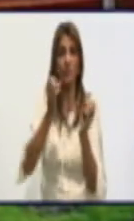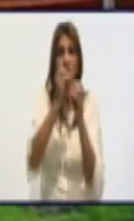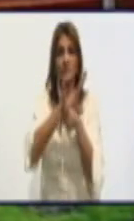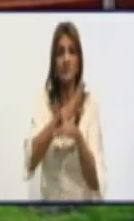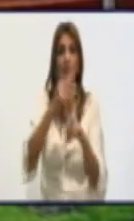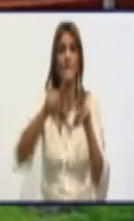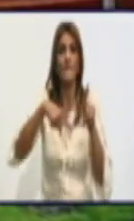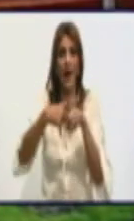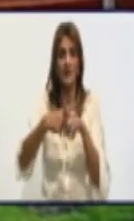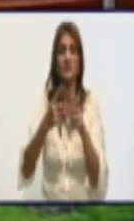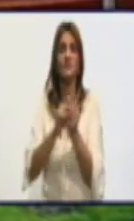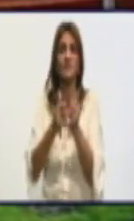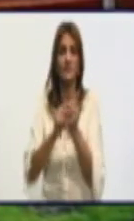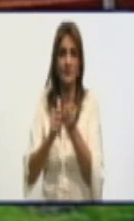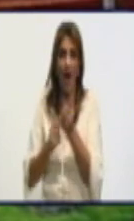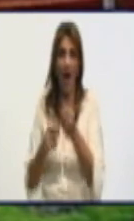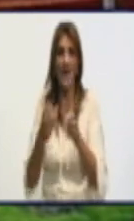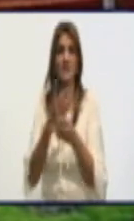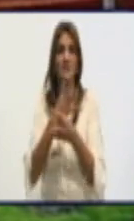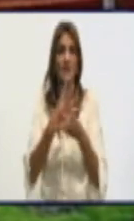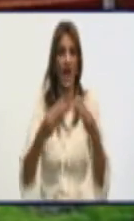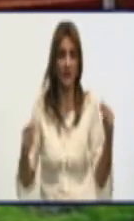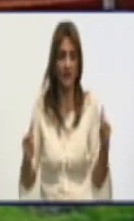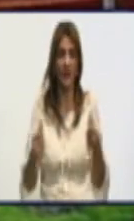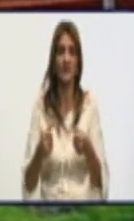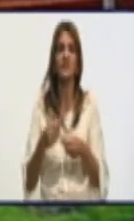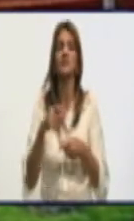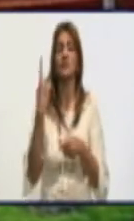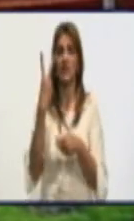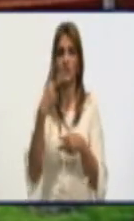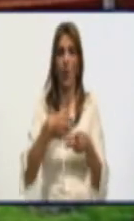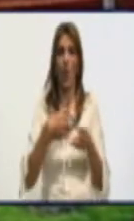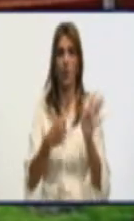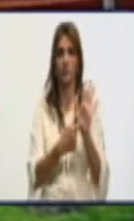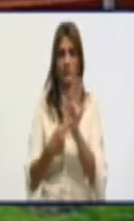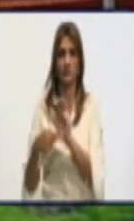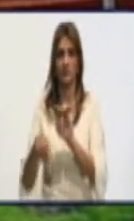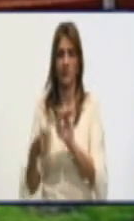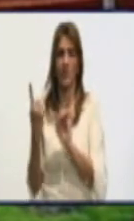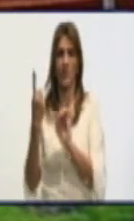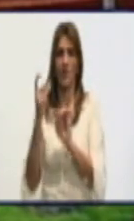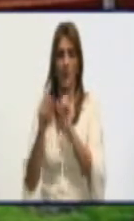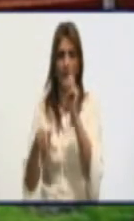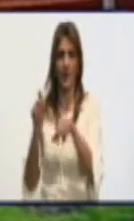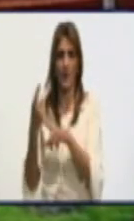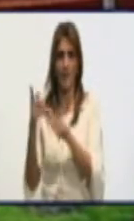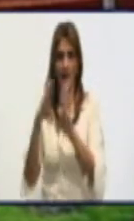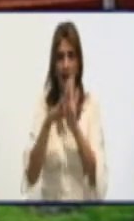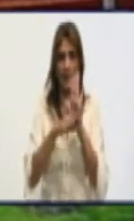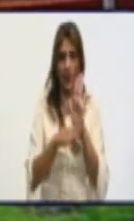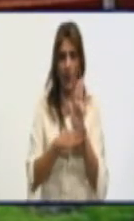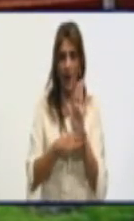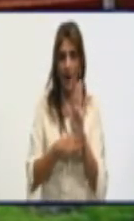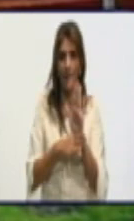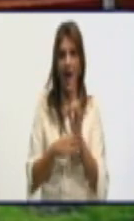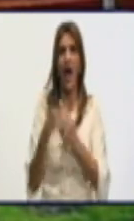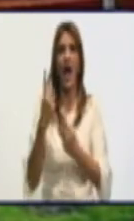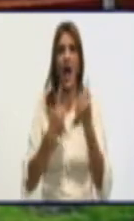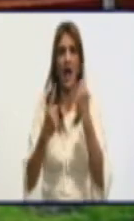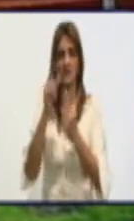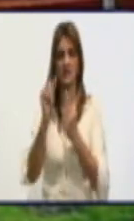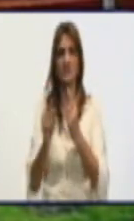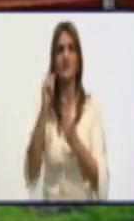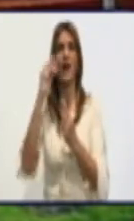harina de maíz ¿dónde las compraron? fueron compradas para el programa ¿alguien sabía que venían para el